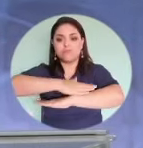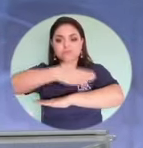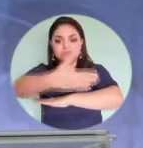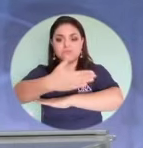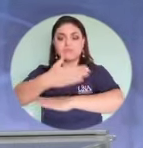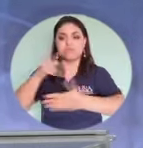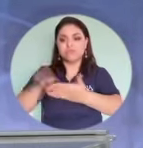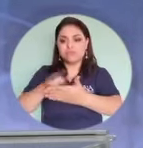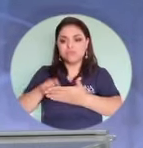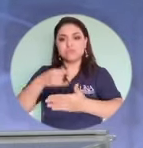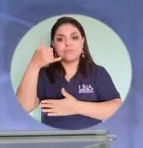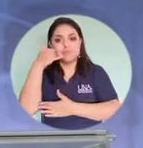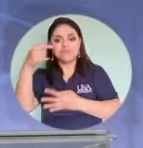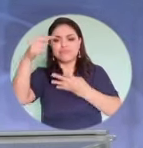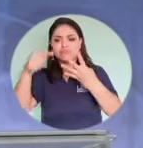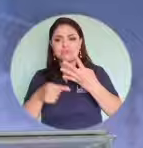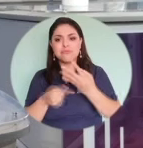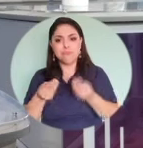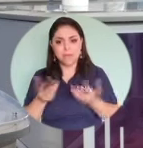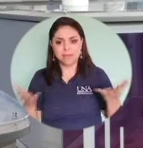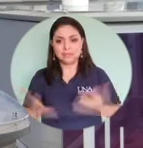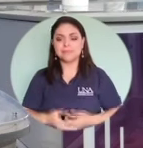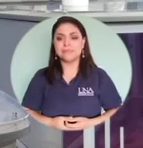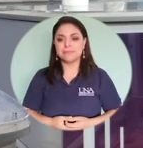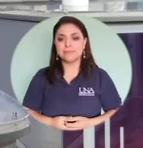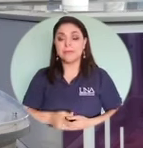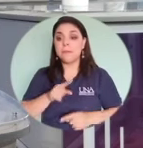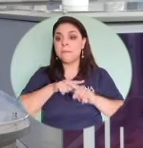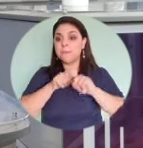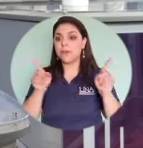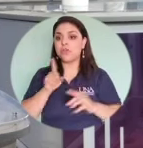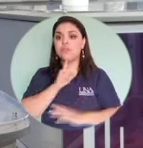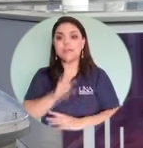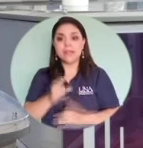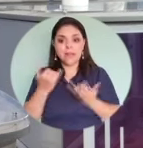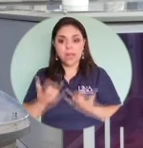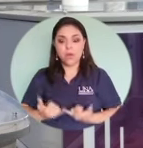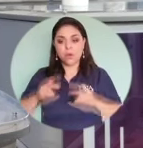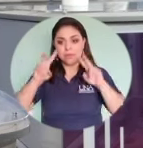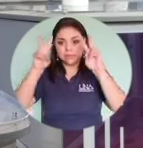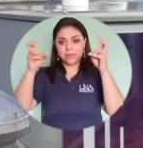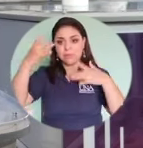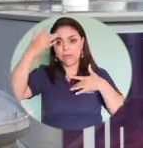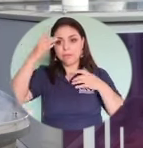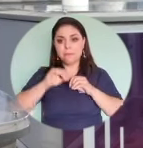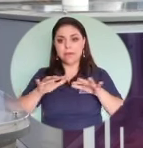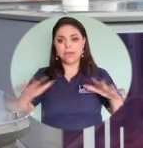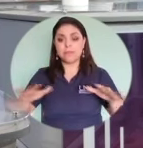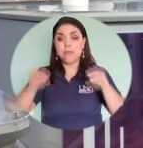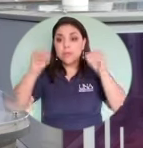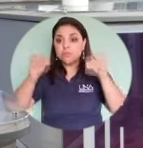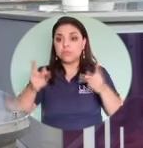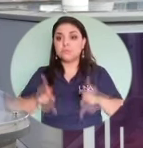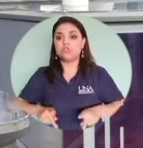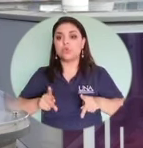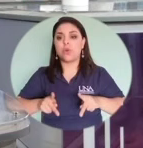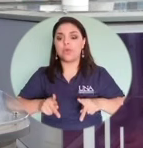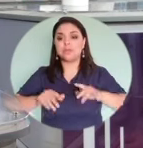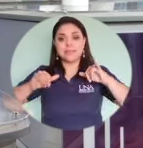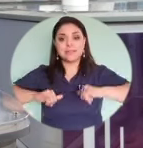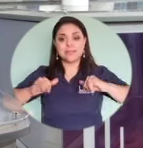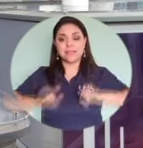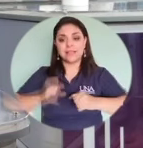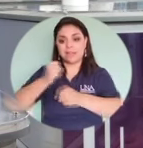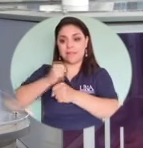móviles y todo lo demás. Pero definitivamente con el tema de la pandemia, ¿verdad? Al estar mucha gente en teletrabajo, mucha gente